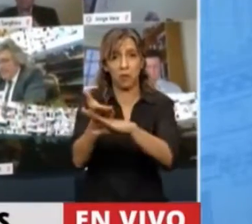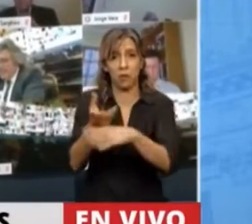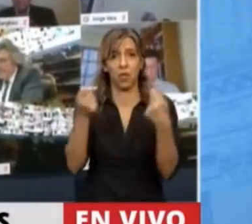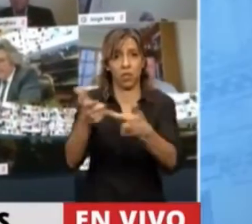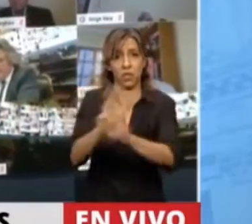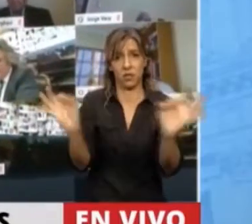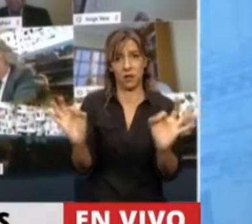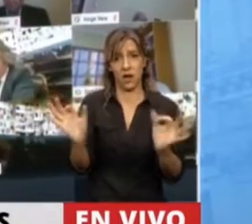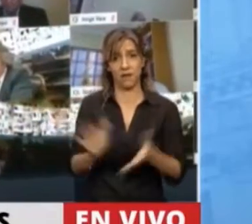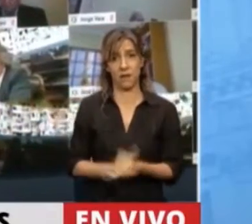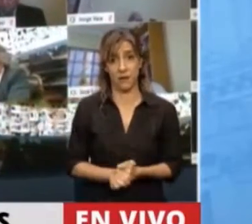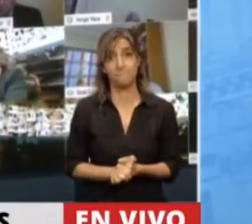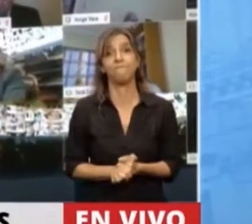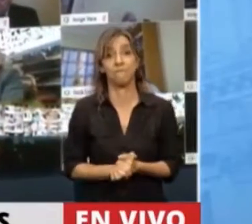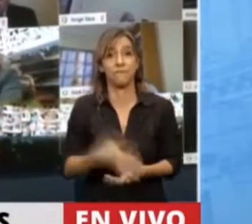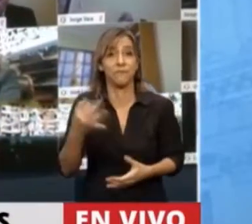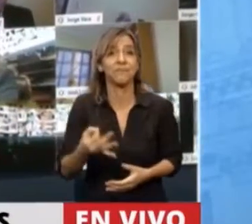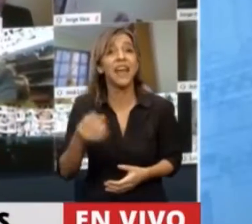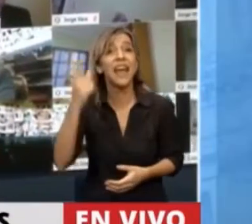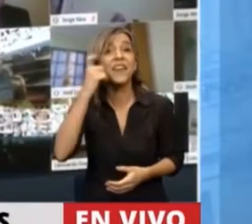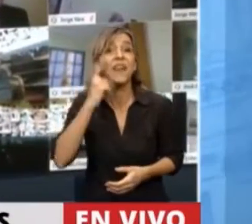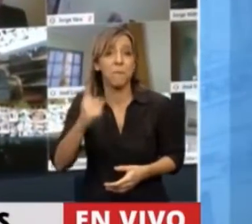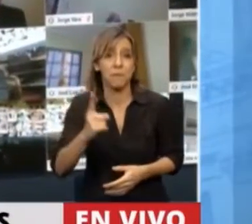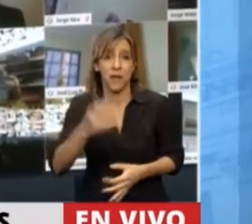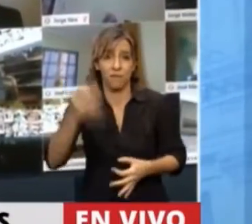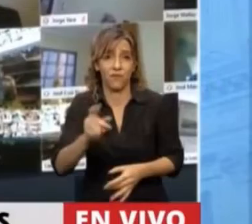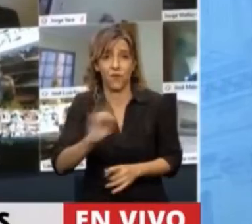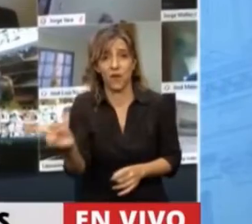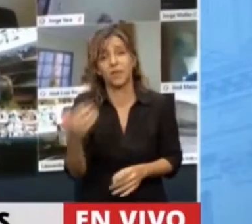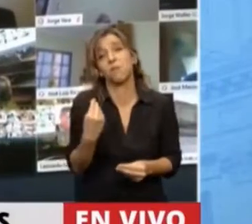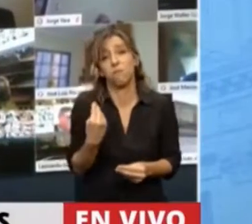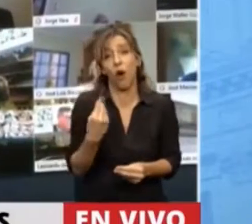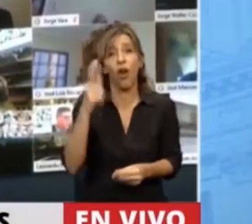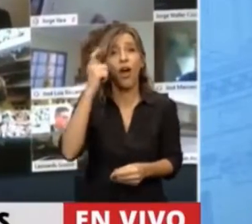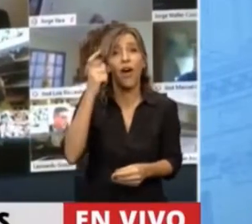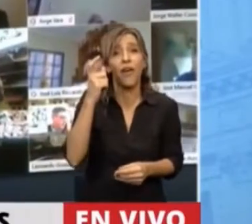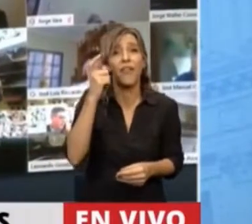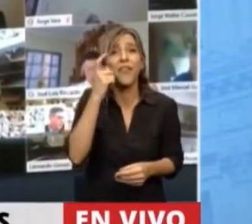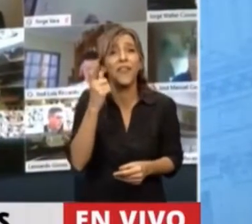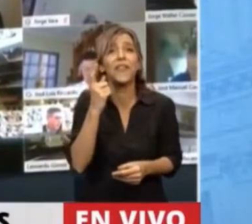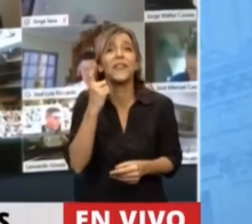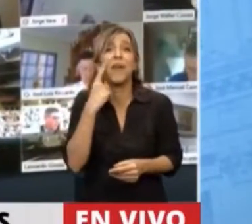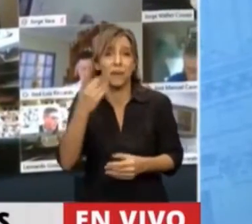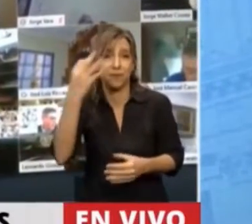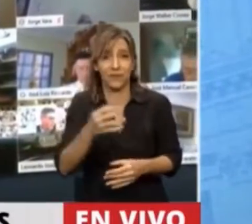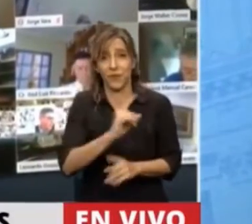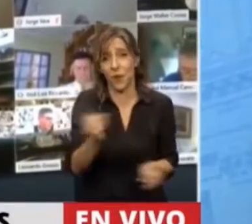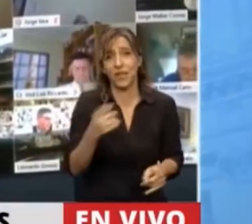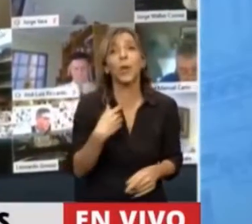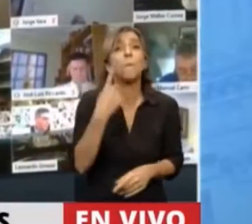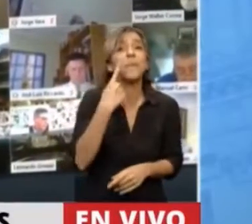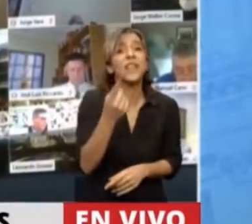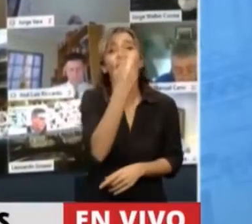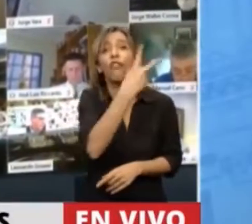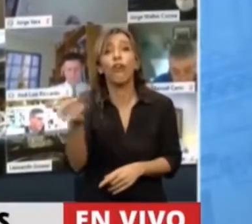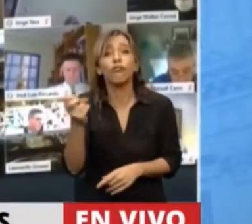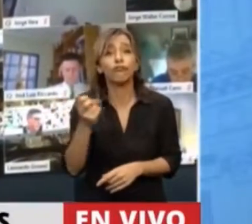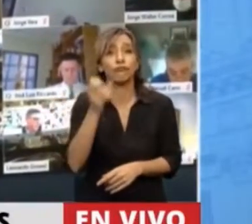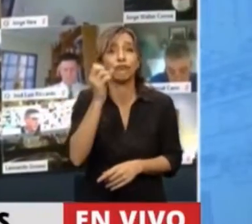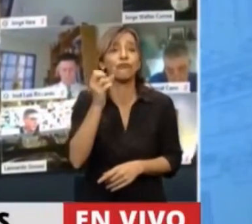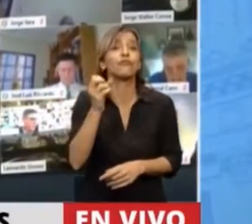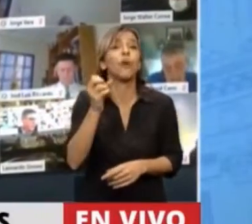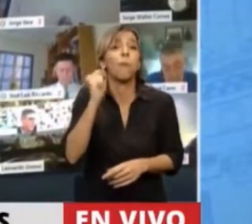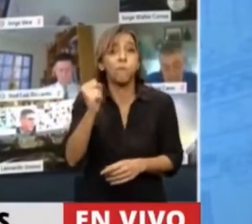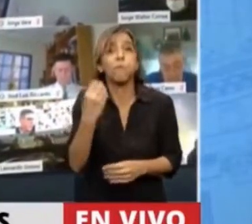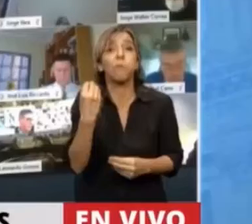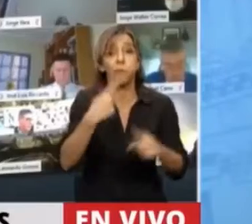pesos por mes, son 5 mil pesos por mes por familia, tampoco por persona. Es decir, que son 1.250 pesos por persona en una familia, por ejemplo, de